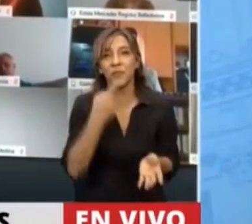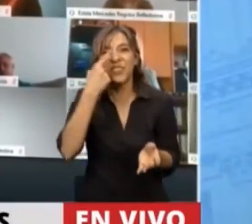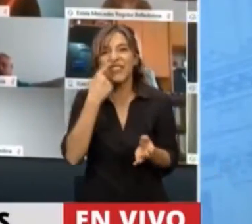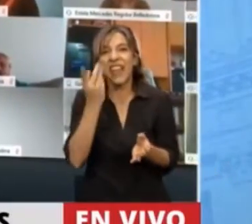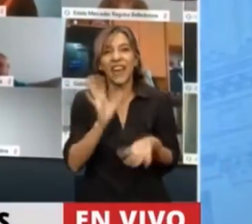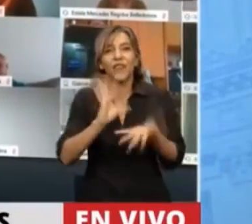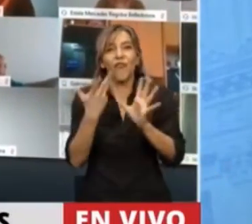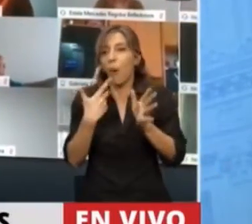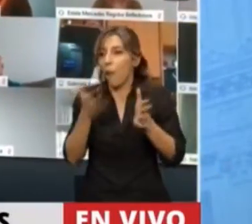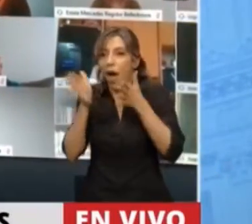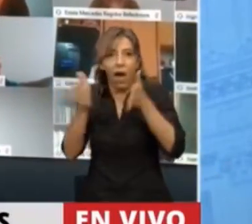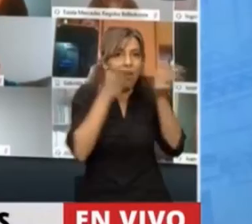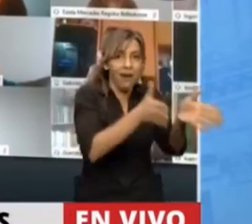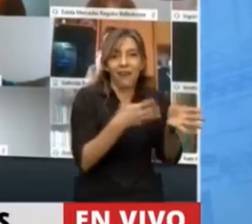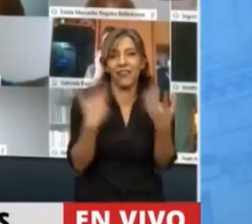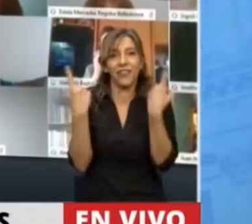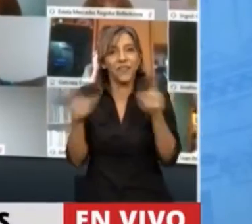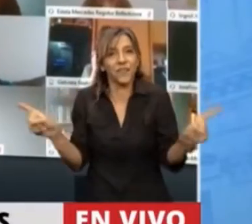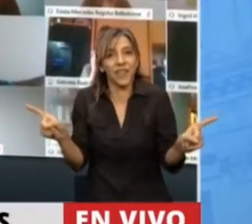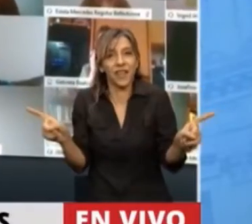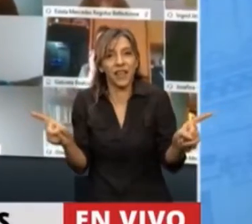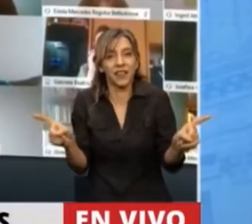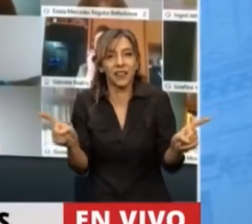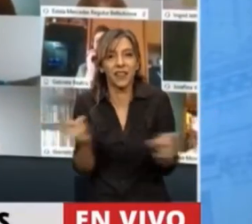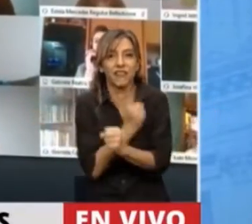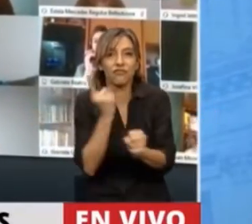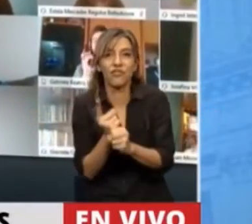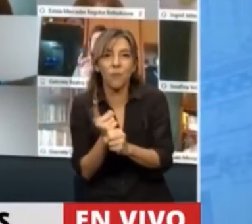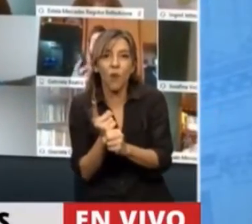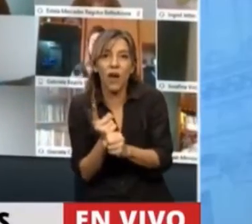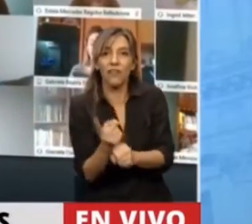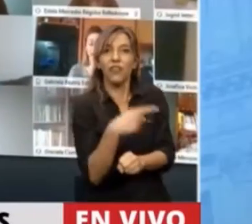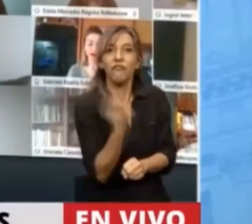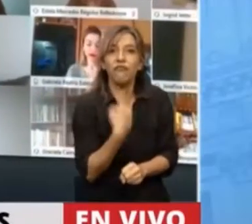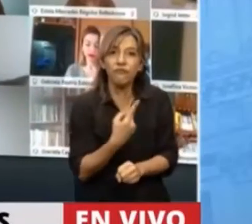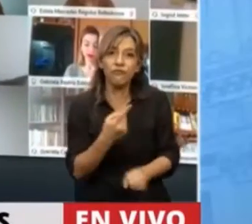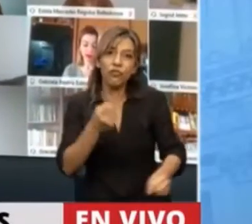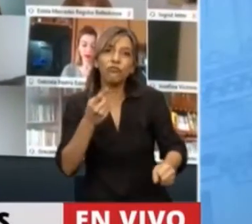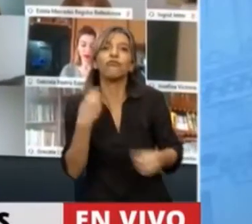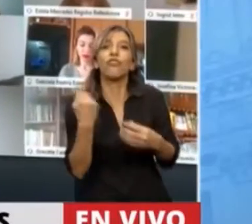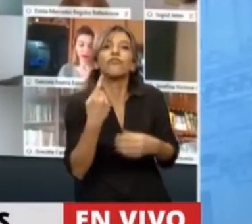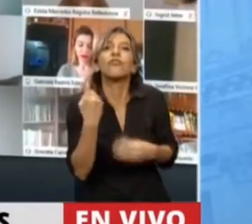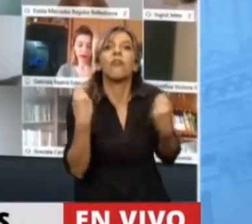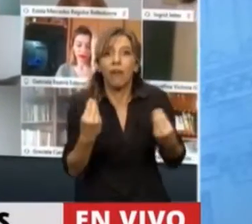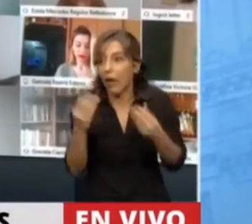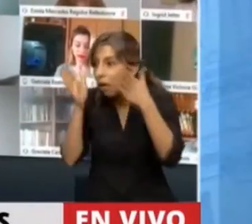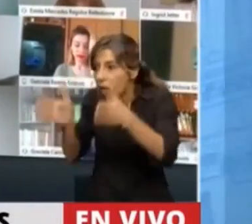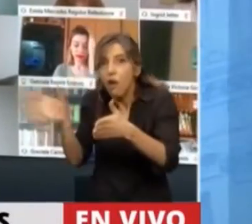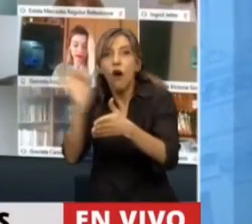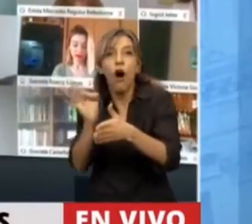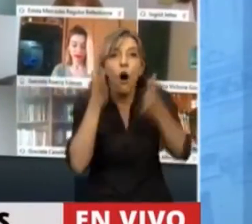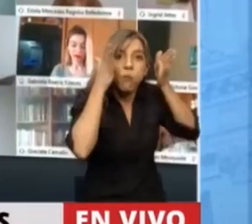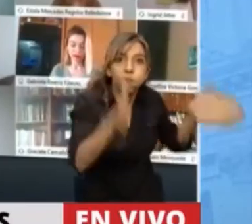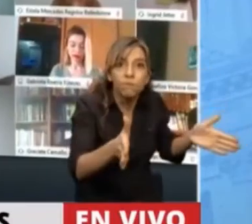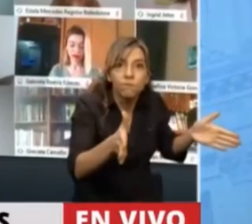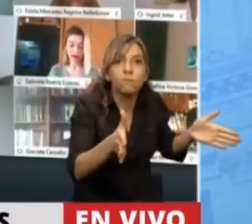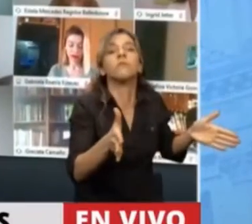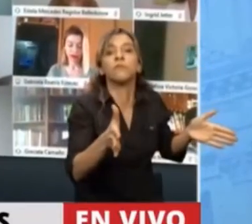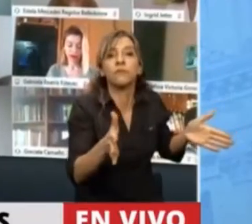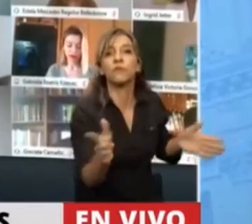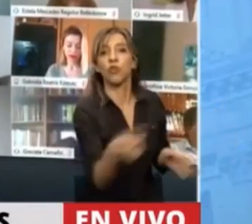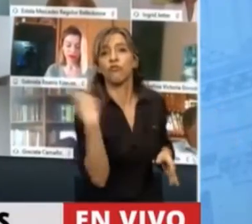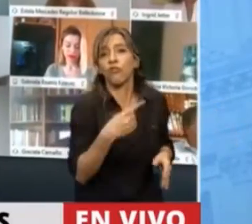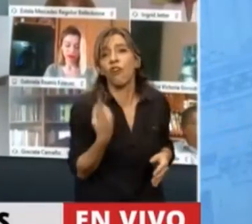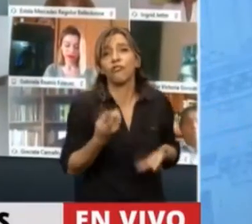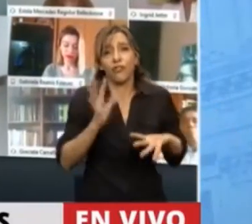irreconciliables entre las grandes mayorías populares y la clase capitalista en medio de esta pandemia. Por eso el desconocimiento soberano